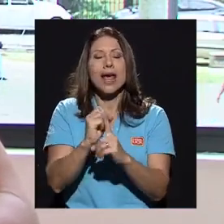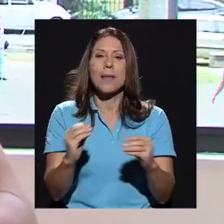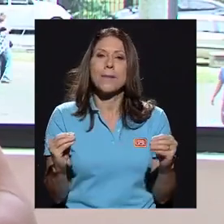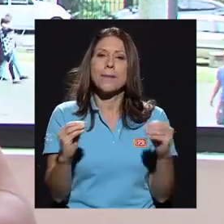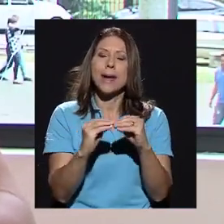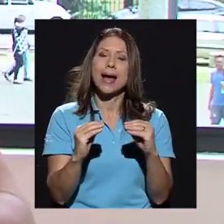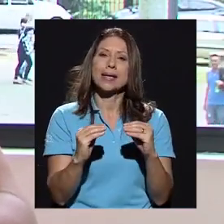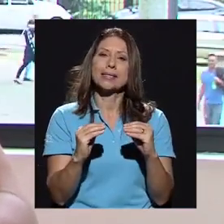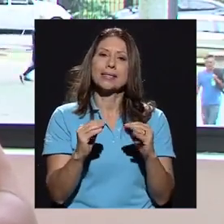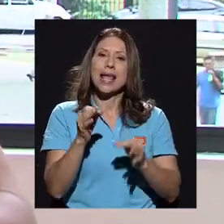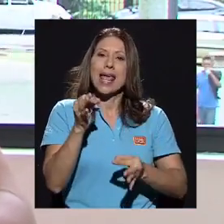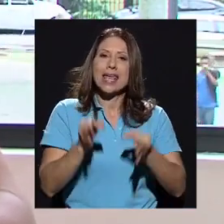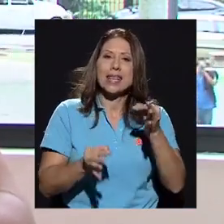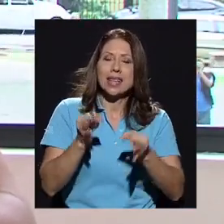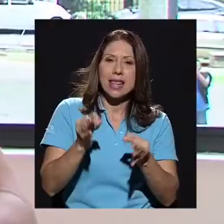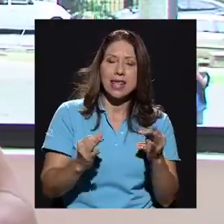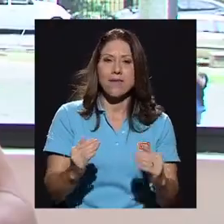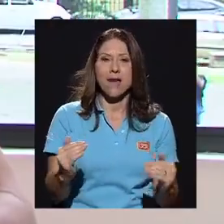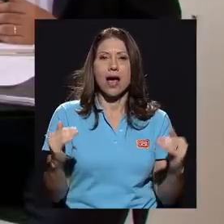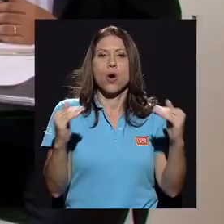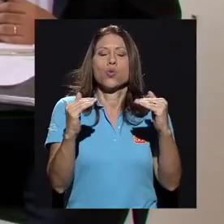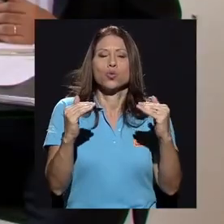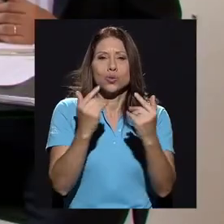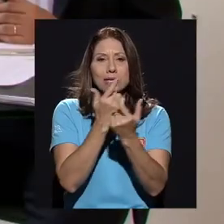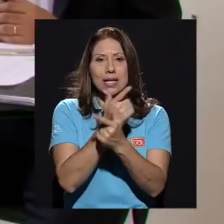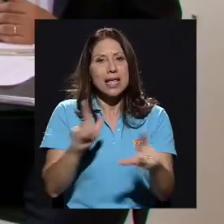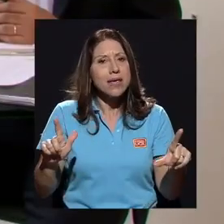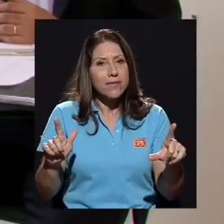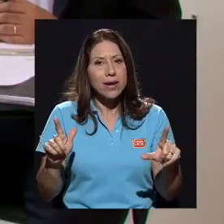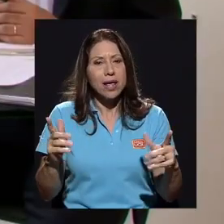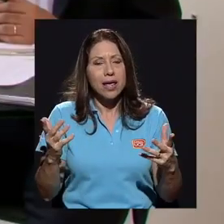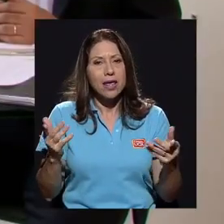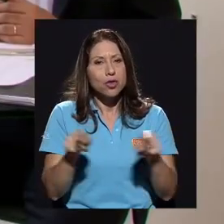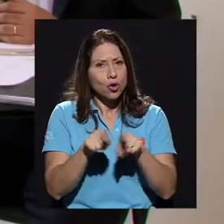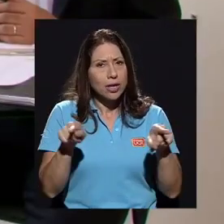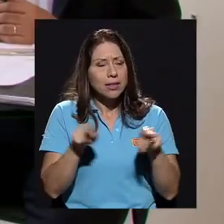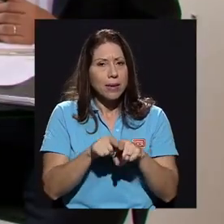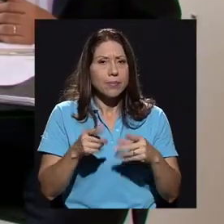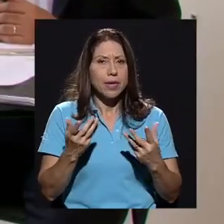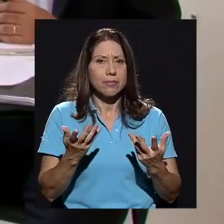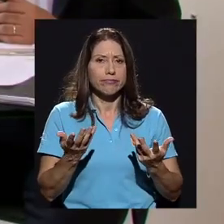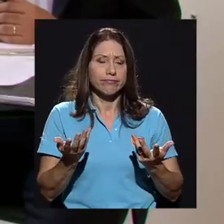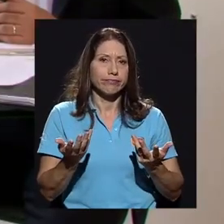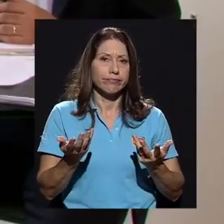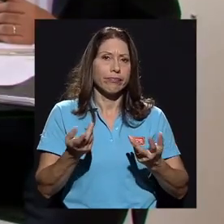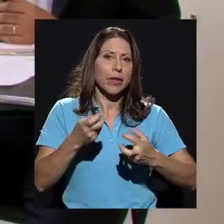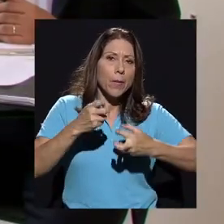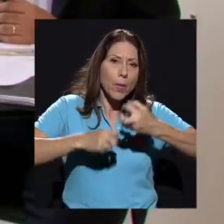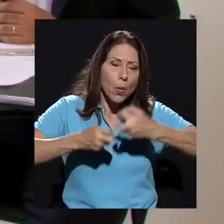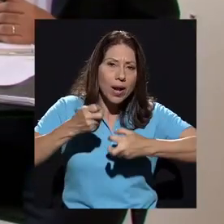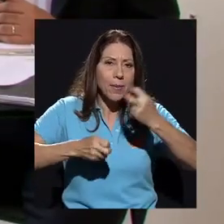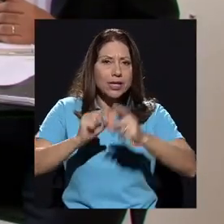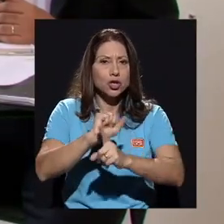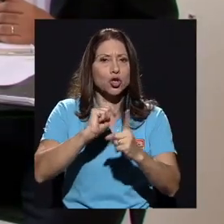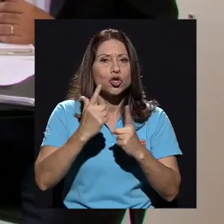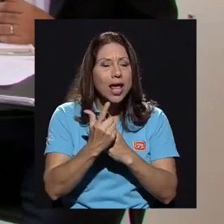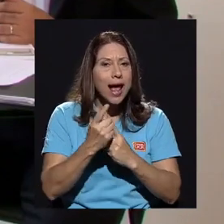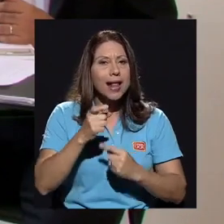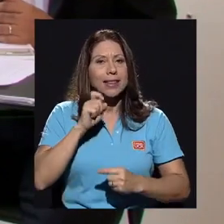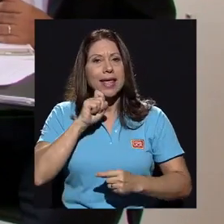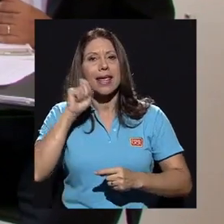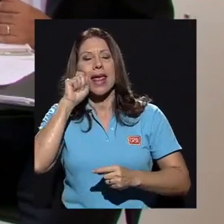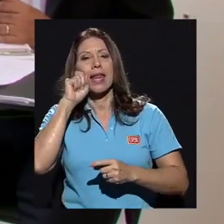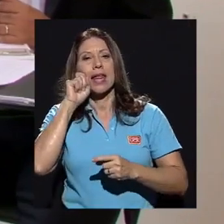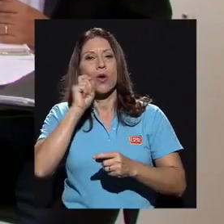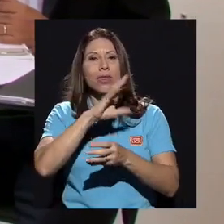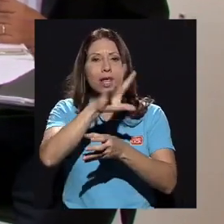equitativa, más justa, libre, donde también la problemática social de género y de